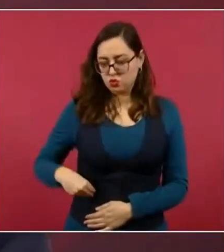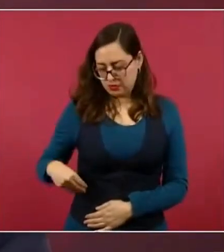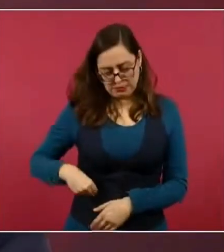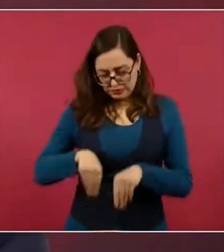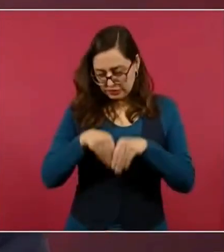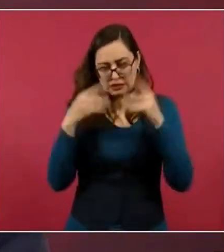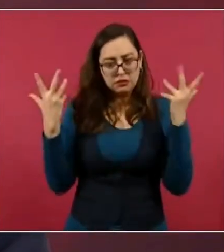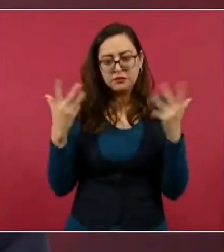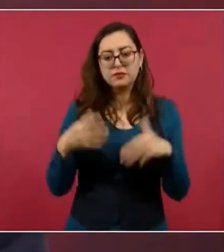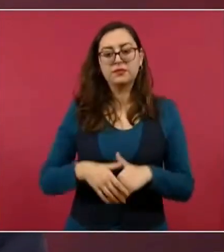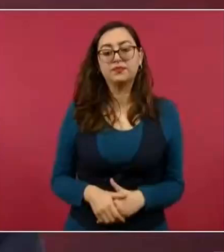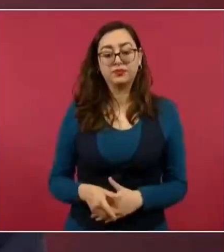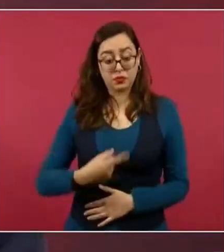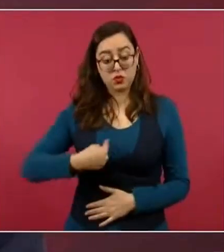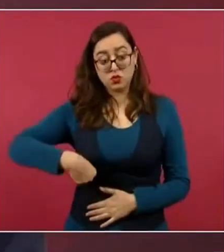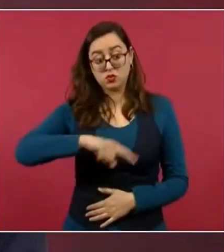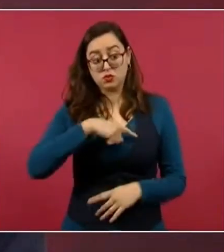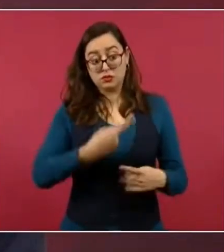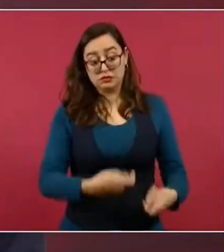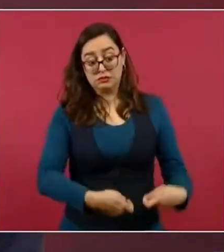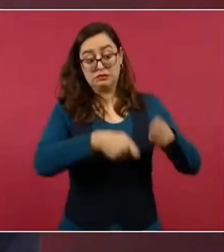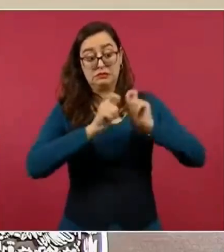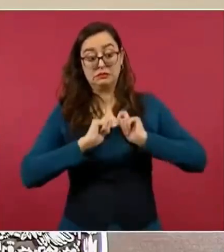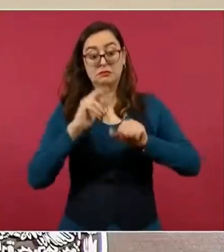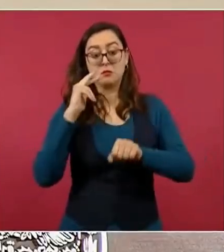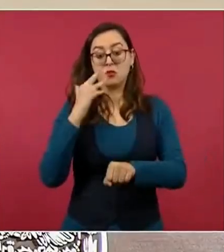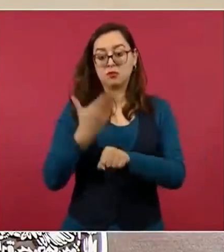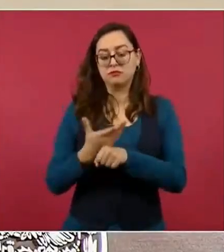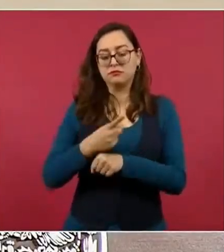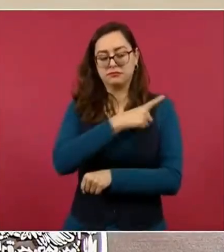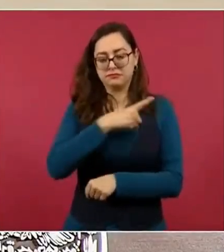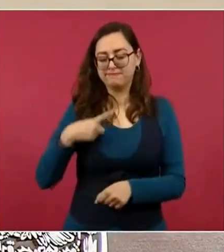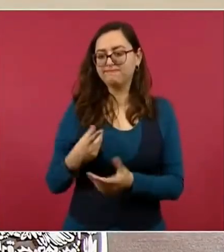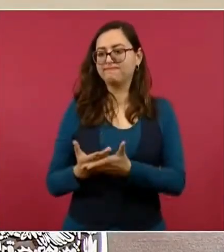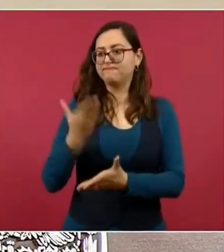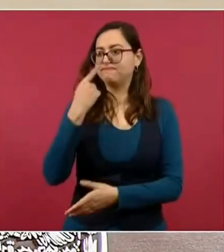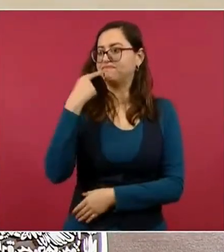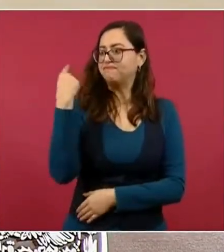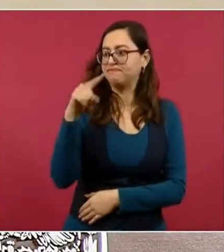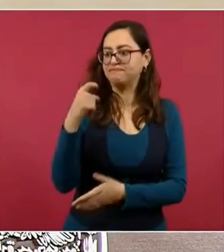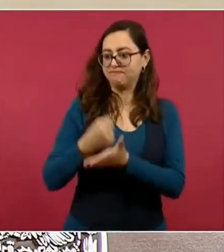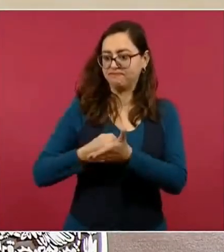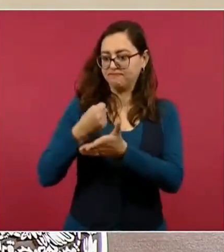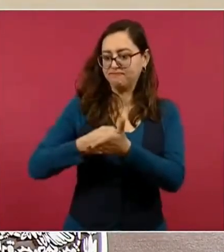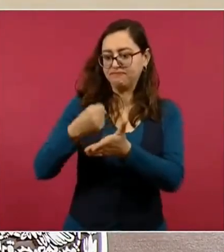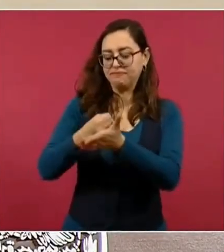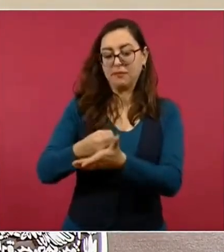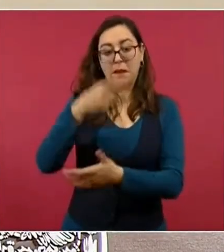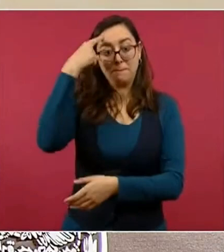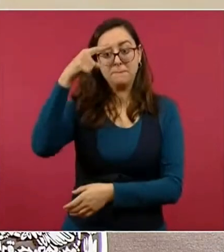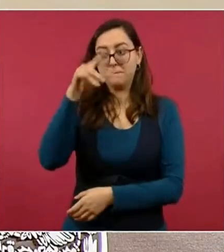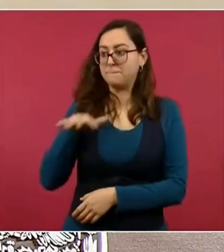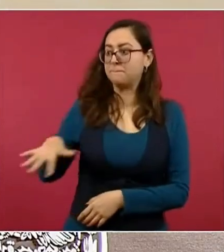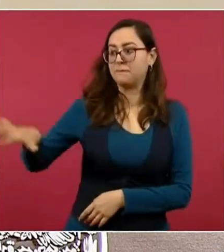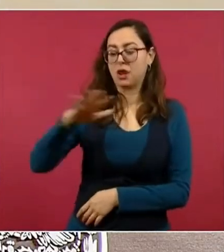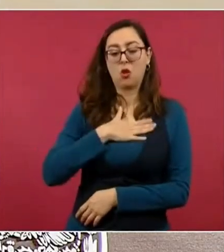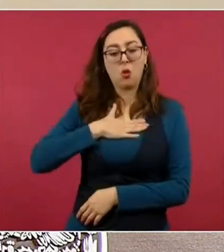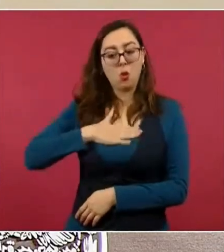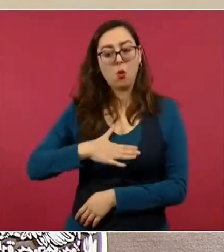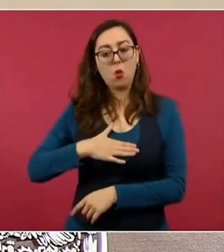los asuntos que tienen que ver justo con la justicia. Por un lado, la justicia para que todas las familias,